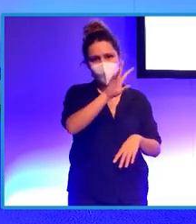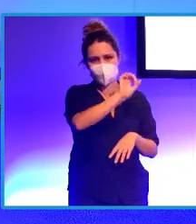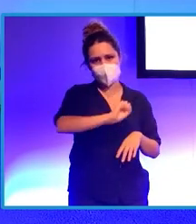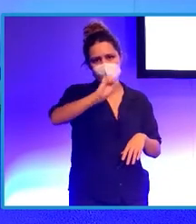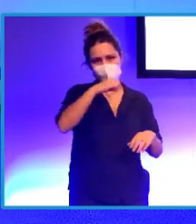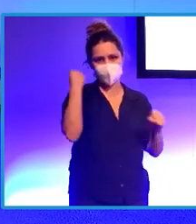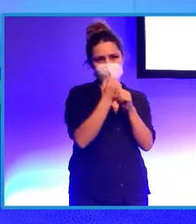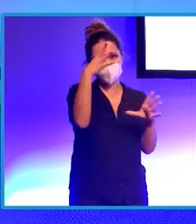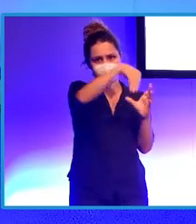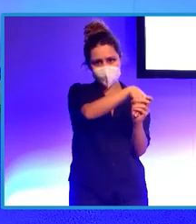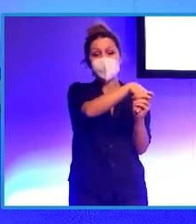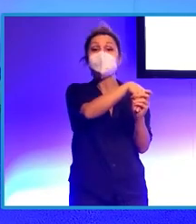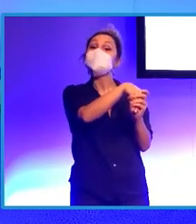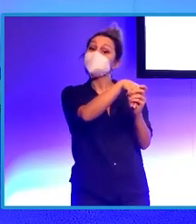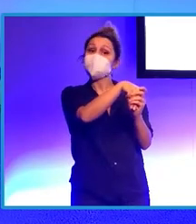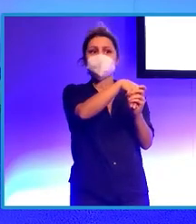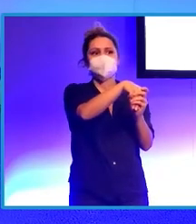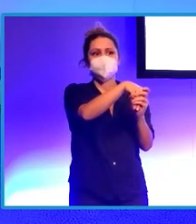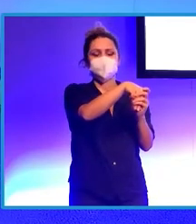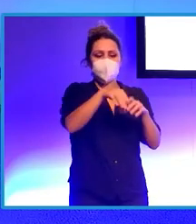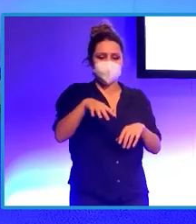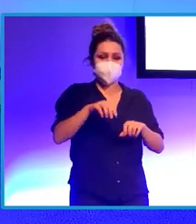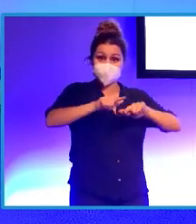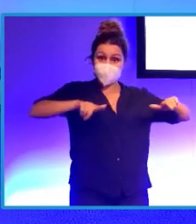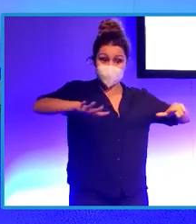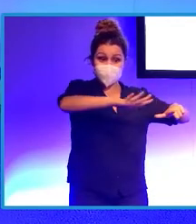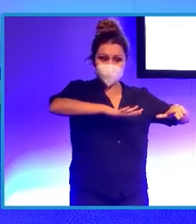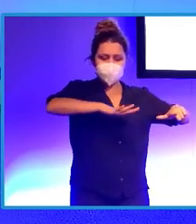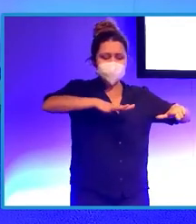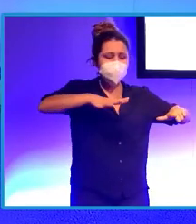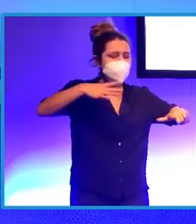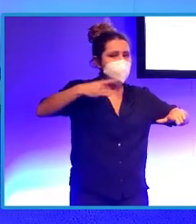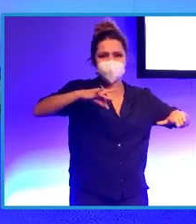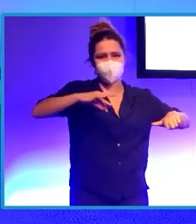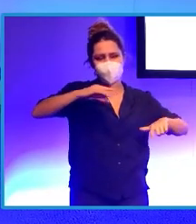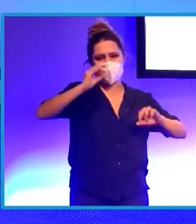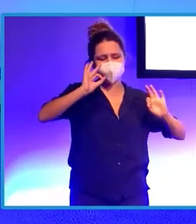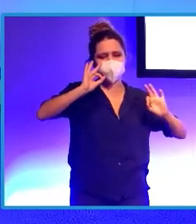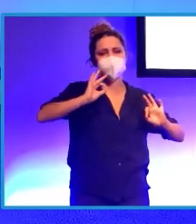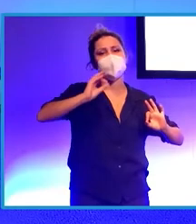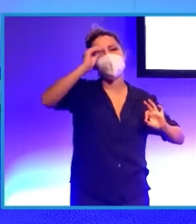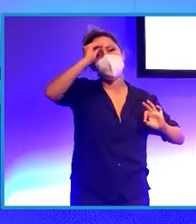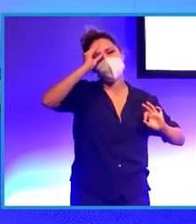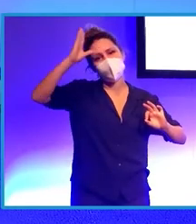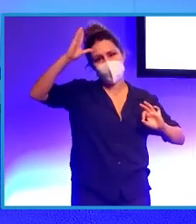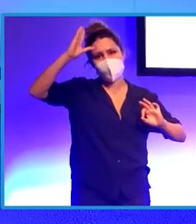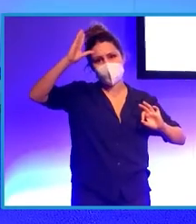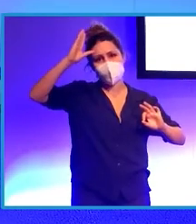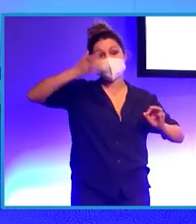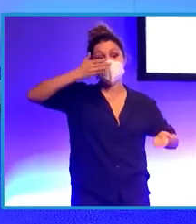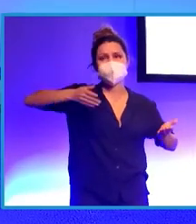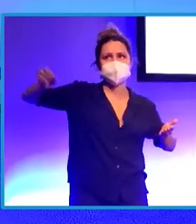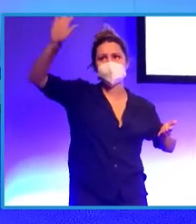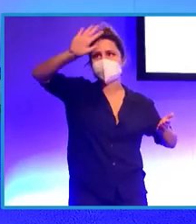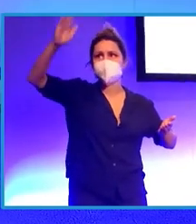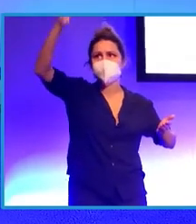íbamos a ser el único espacio virtual en toda España. O sea, no hay